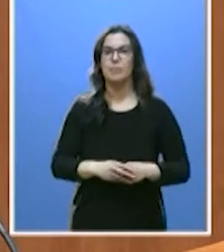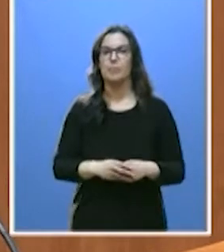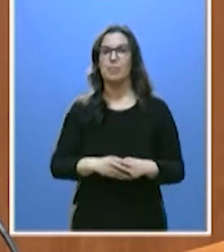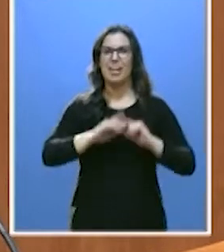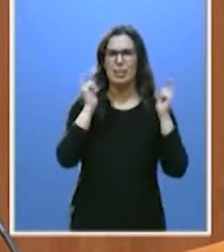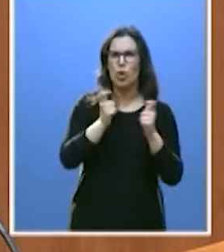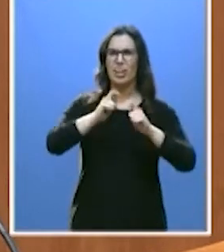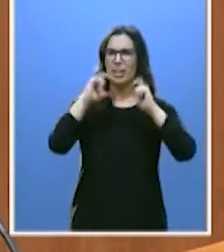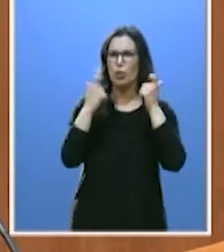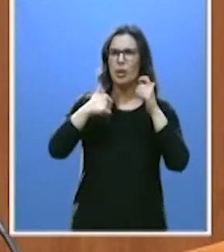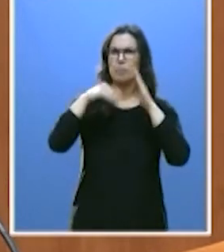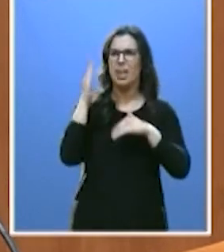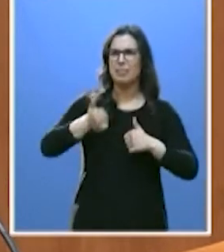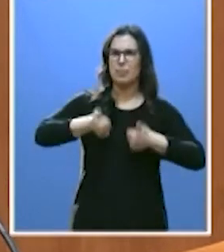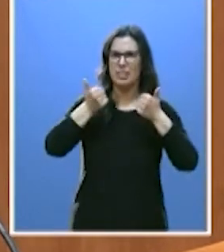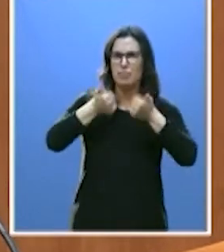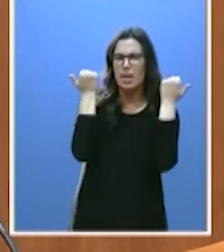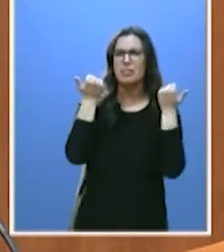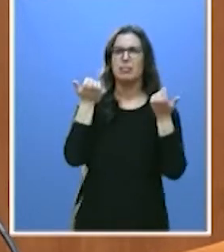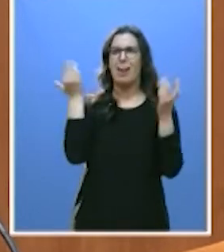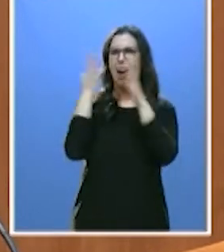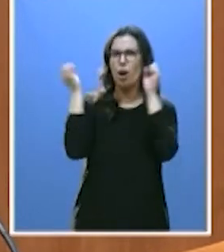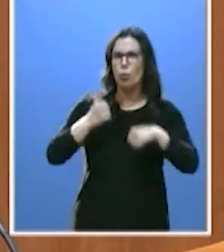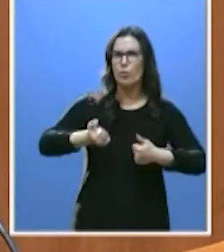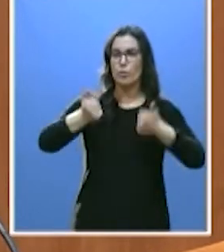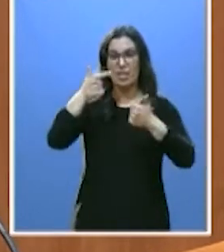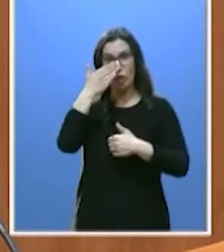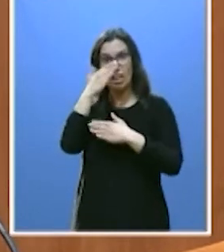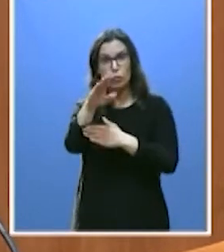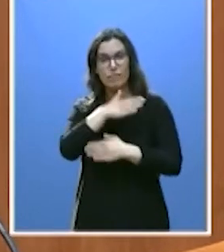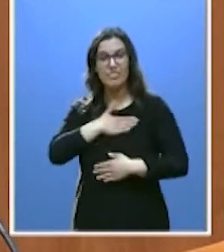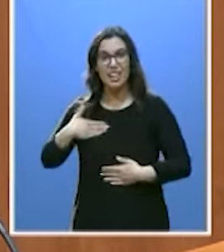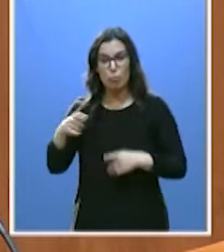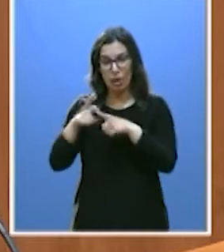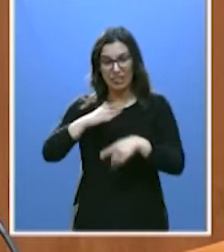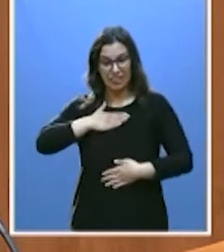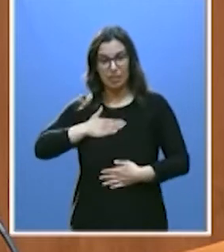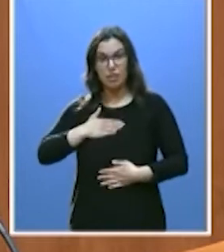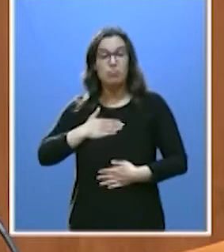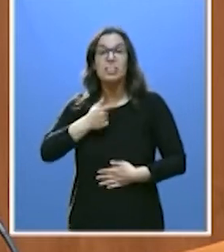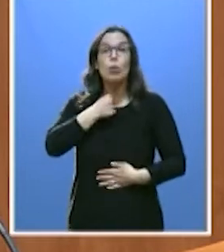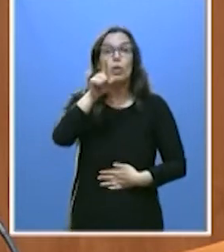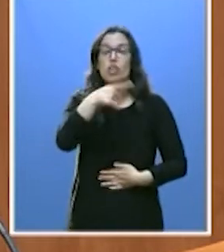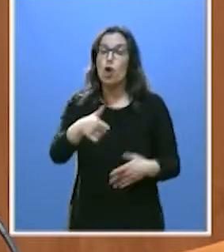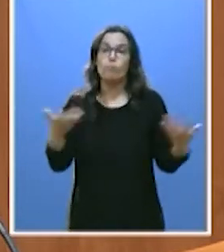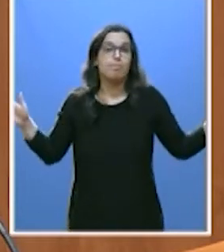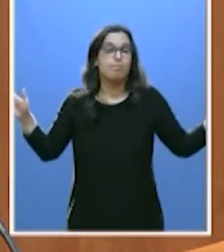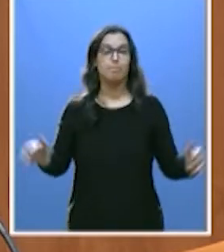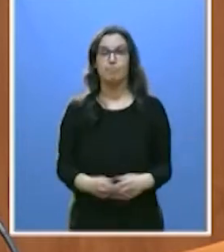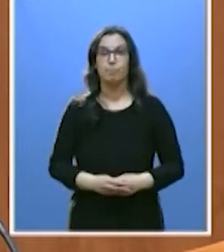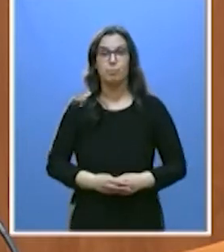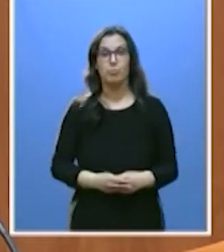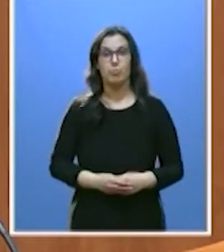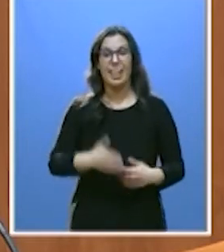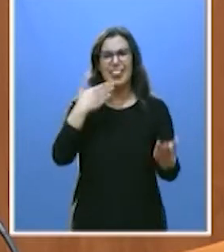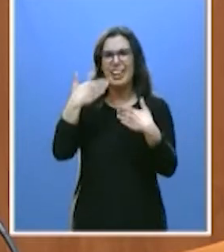reuniones, más acuerdos, más agentes. Esa es nuestra actitud. Le pese a quien le pese. Nadie va a quedar fuera